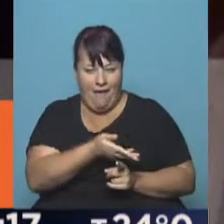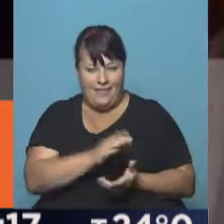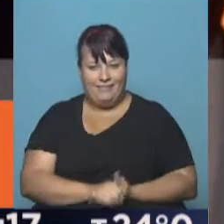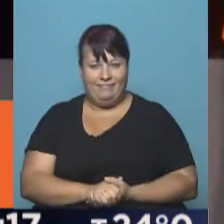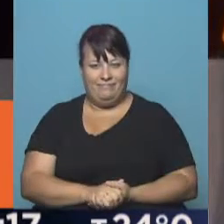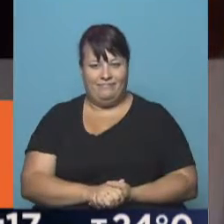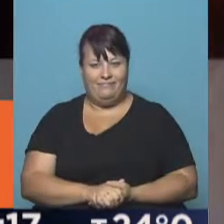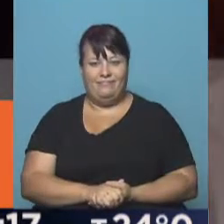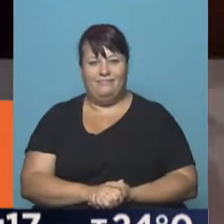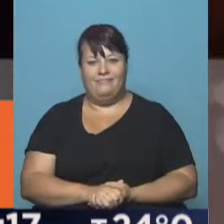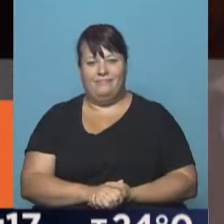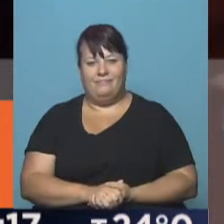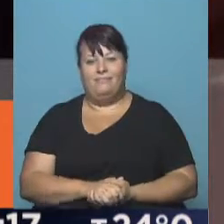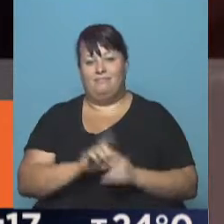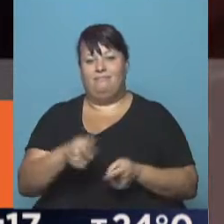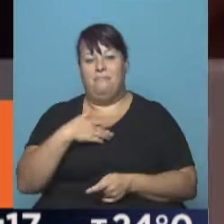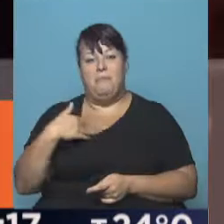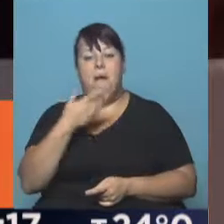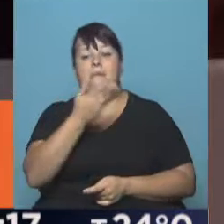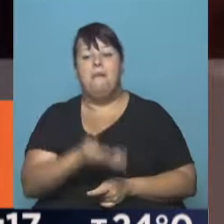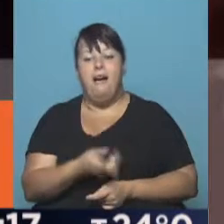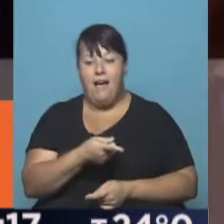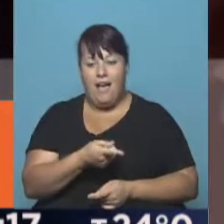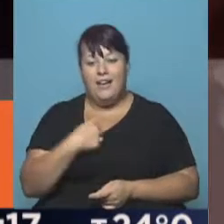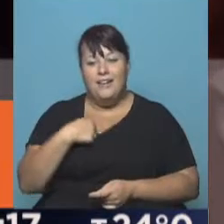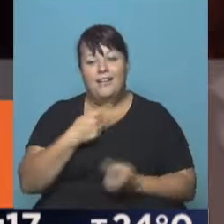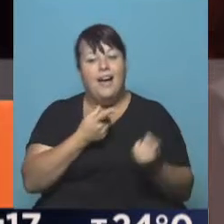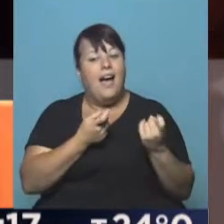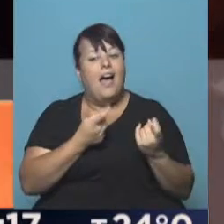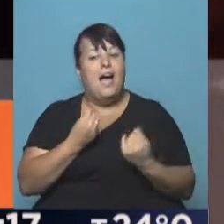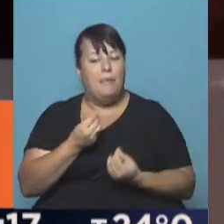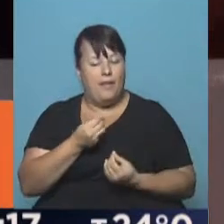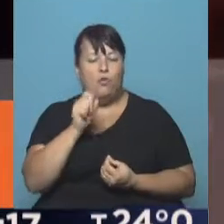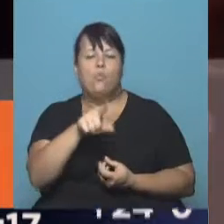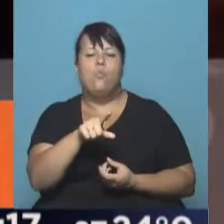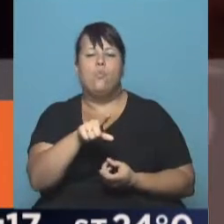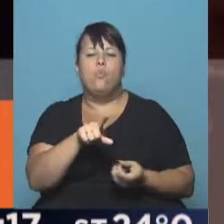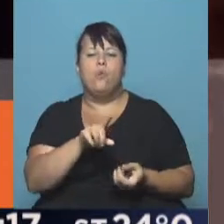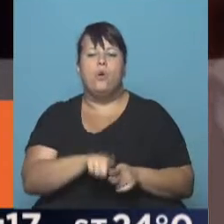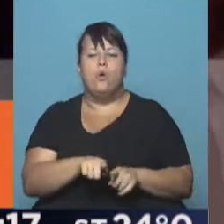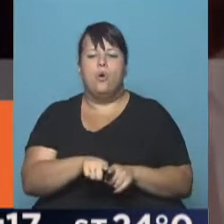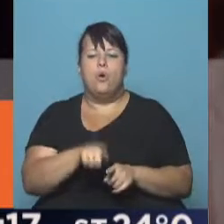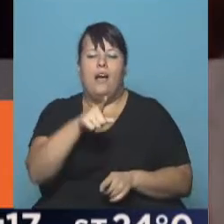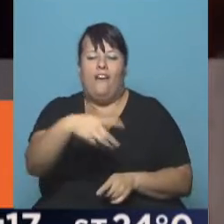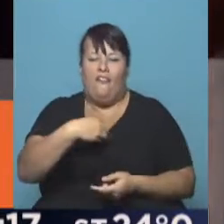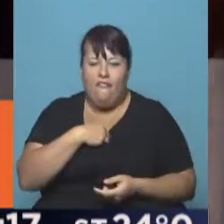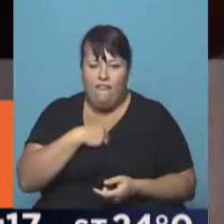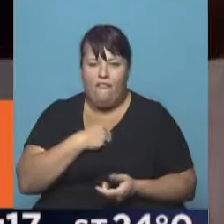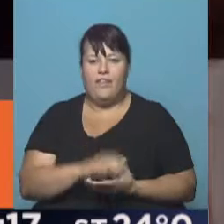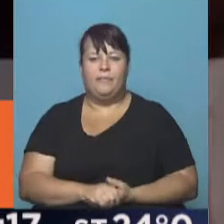de la cual aprendí su pasión,